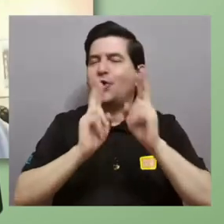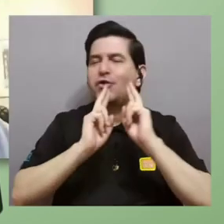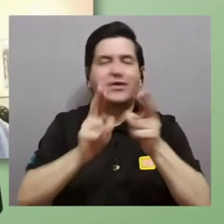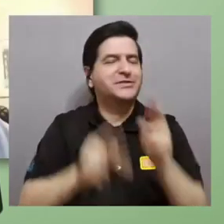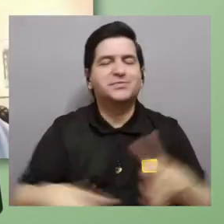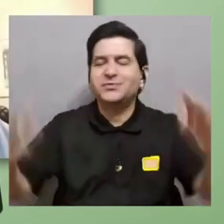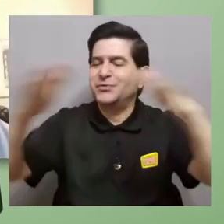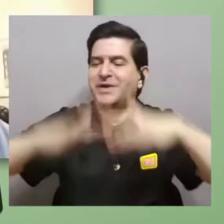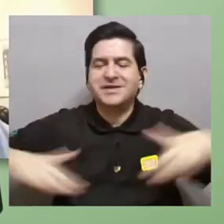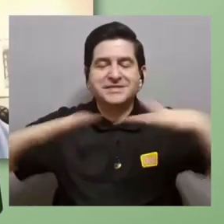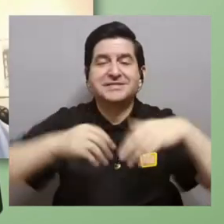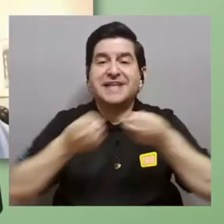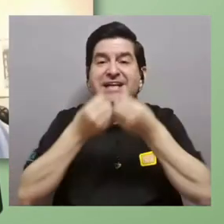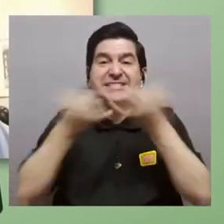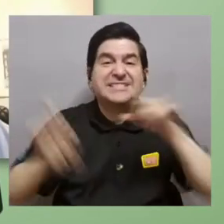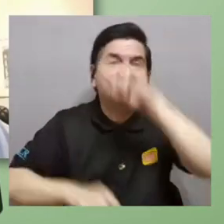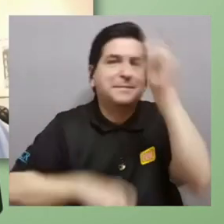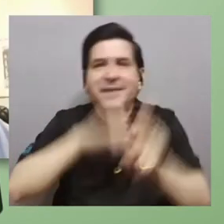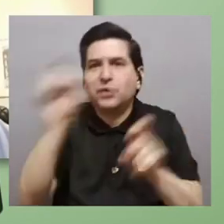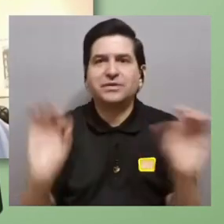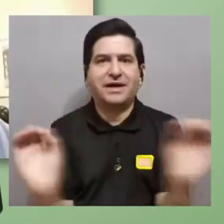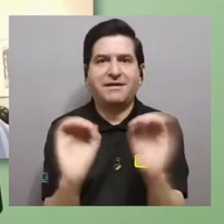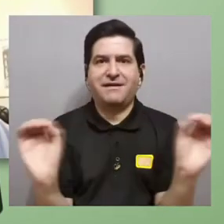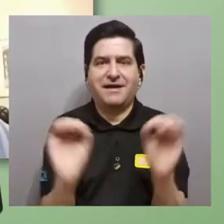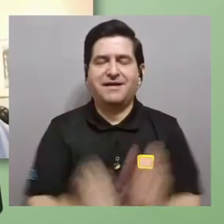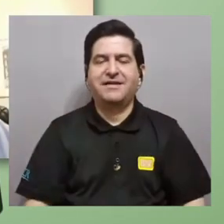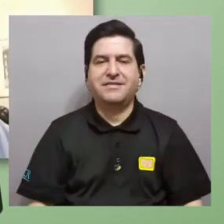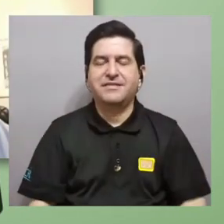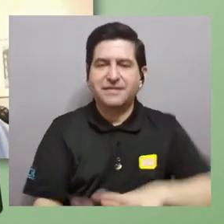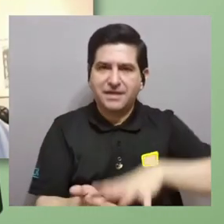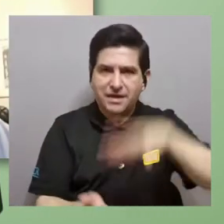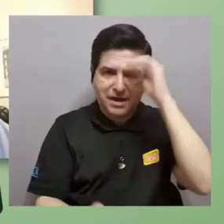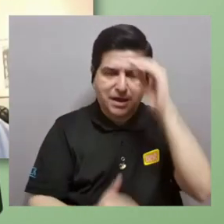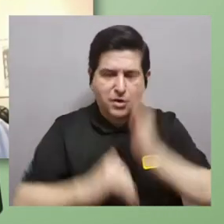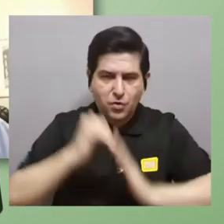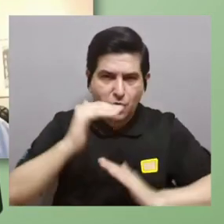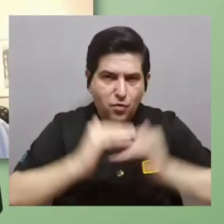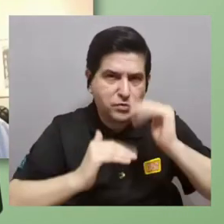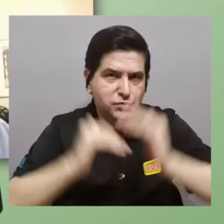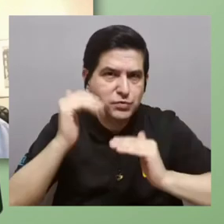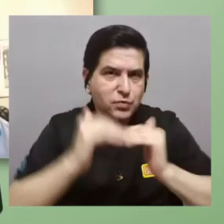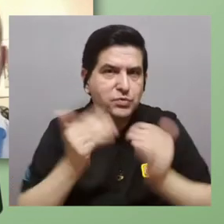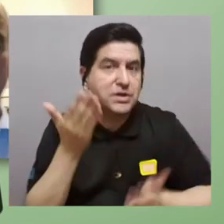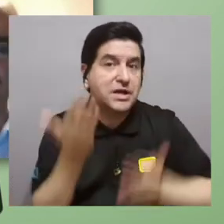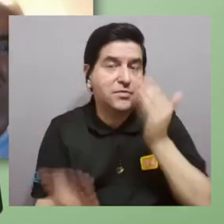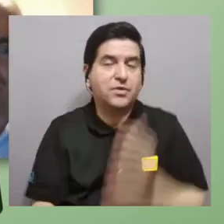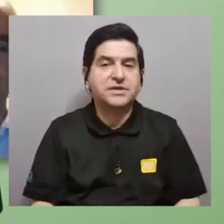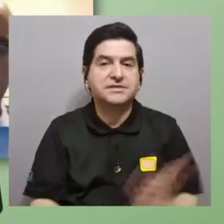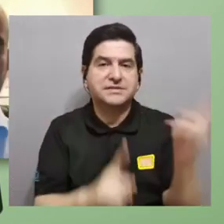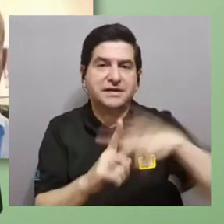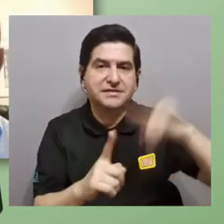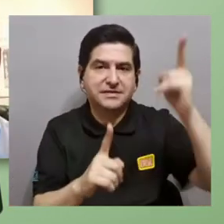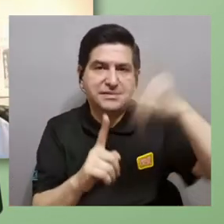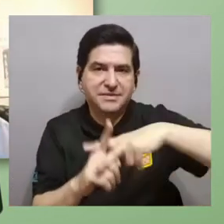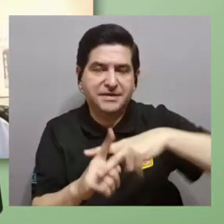ambientes sin preguntas el aprendizaje como constructivo que sea más de aplicación